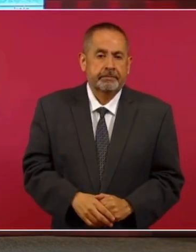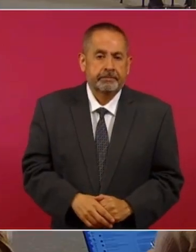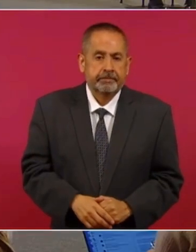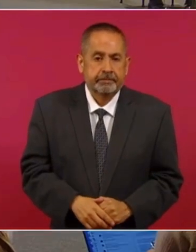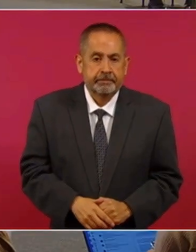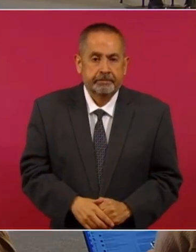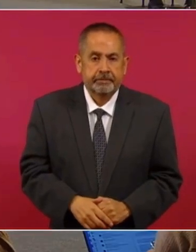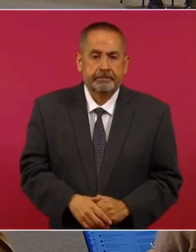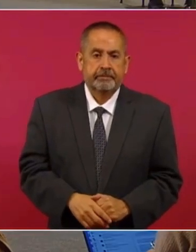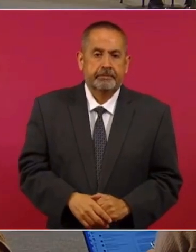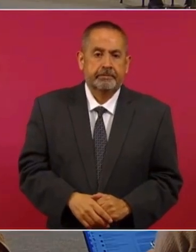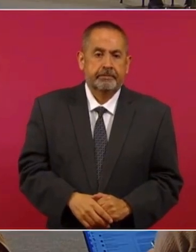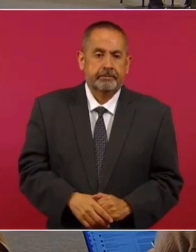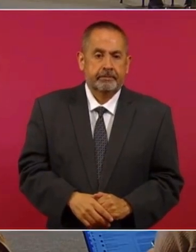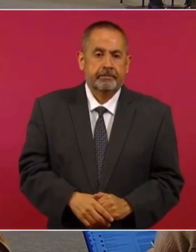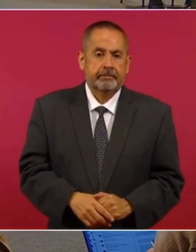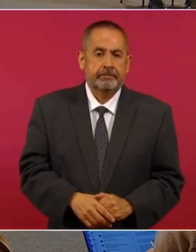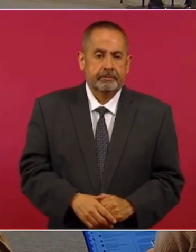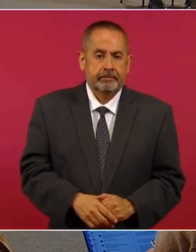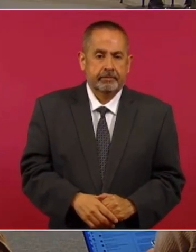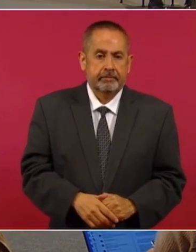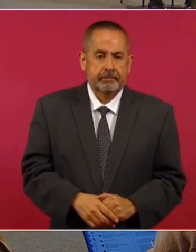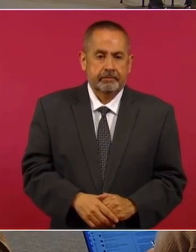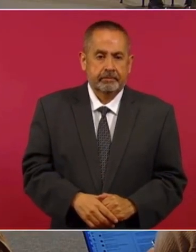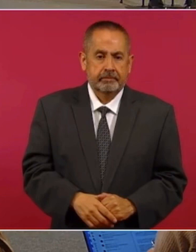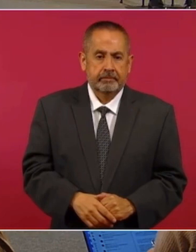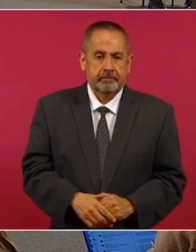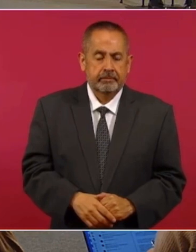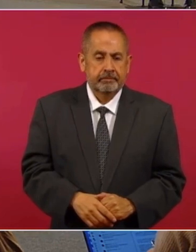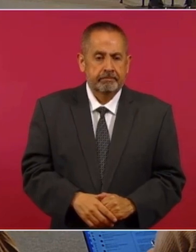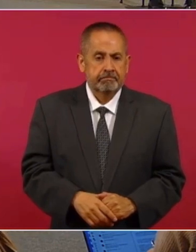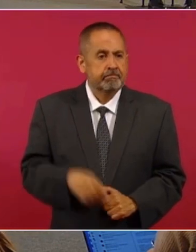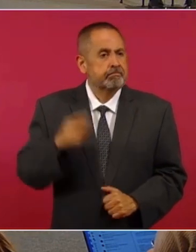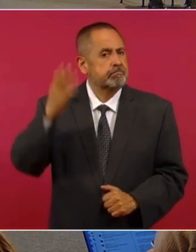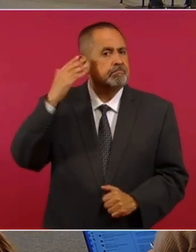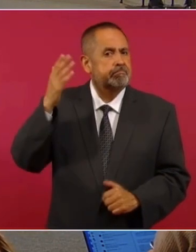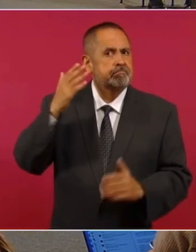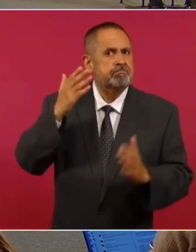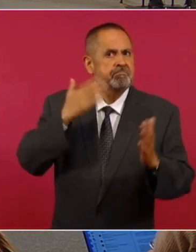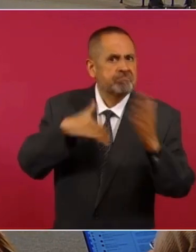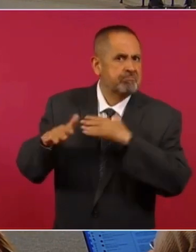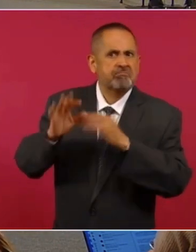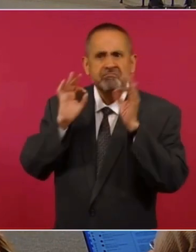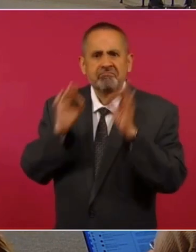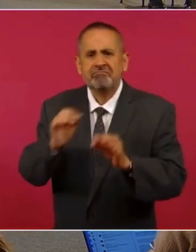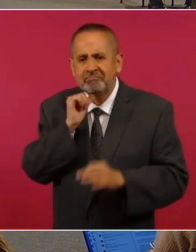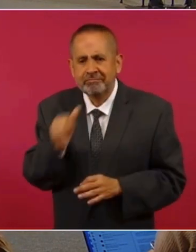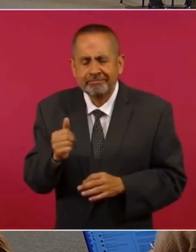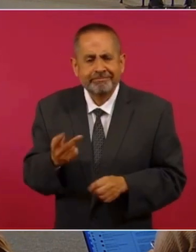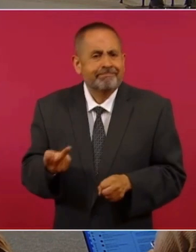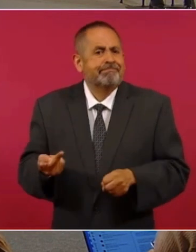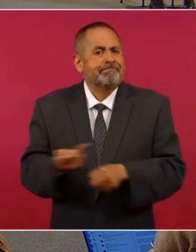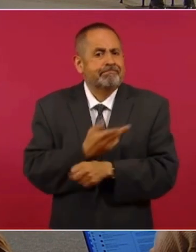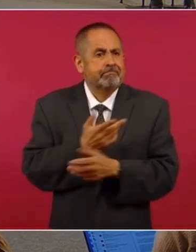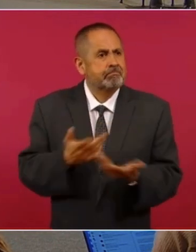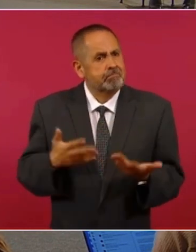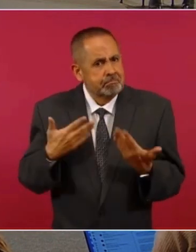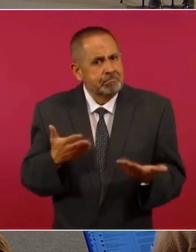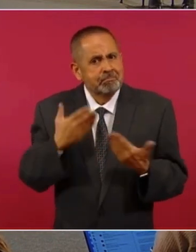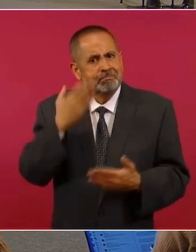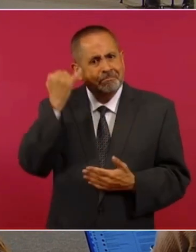Bueno, ¿por qué no tuvo éxito en aquel entonces el proyecto,